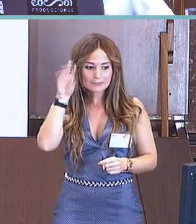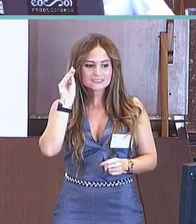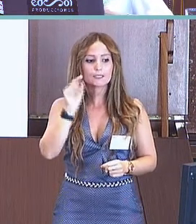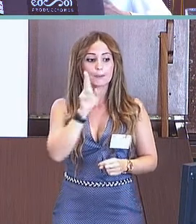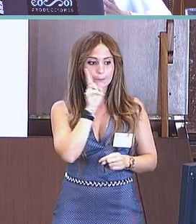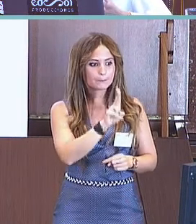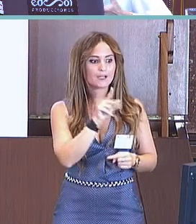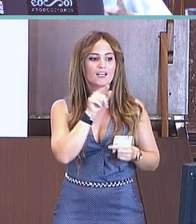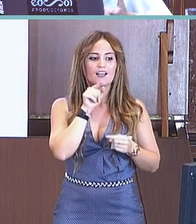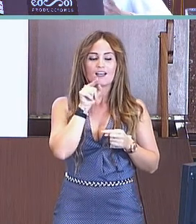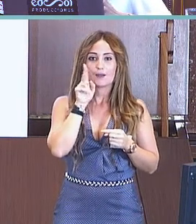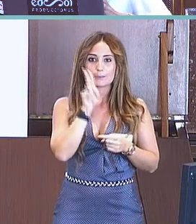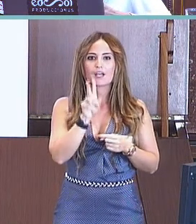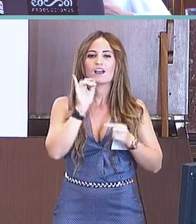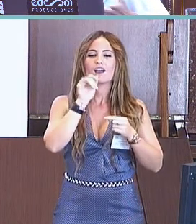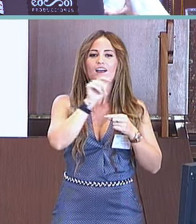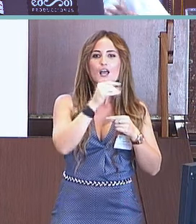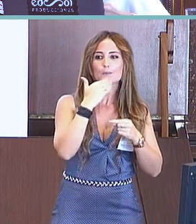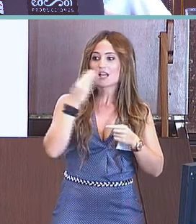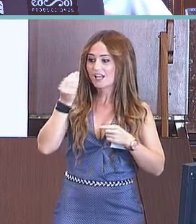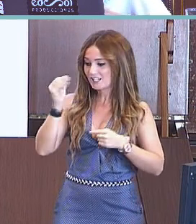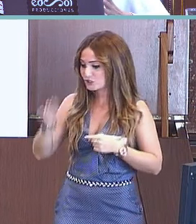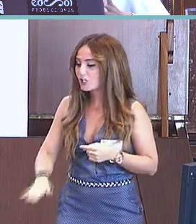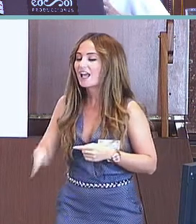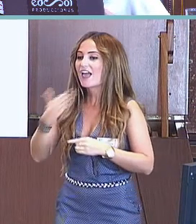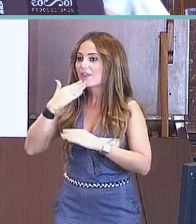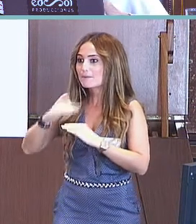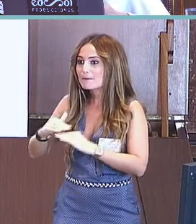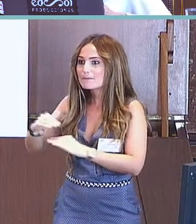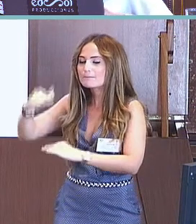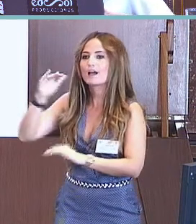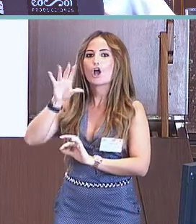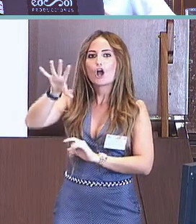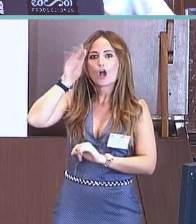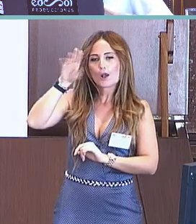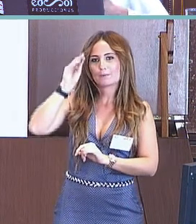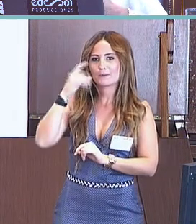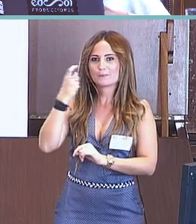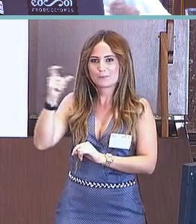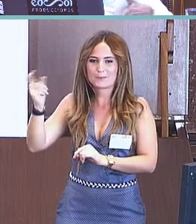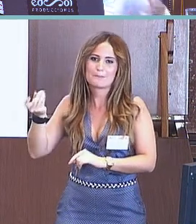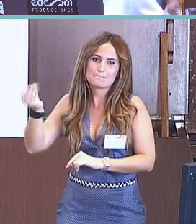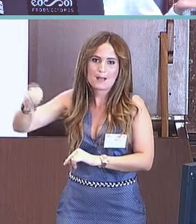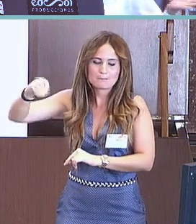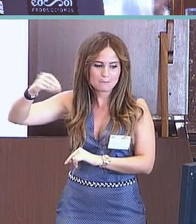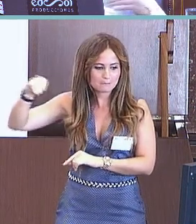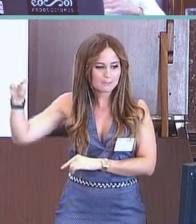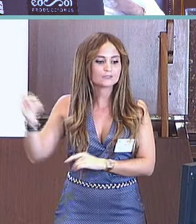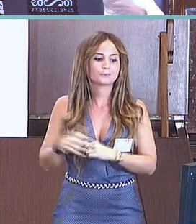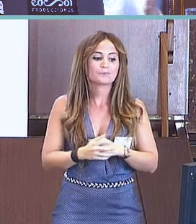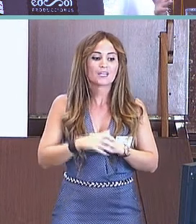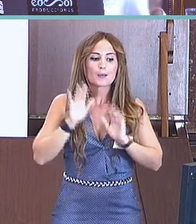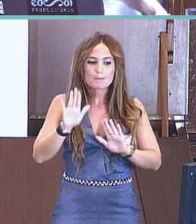hay un reducido grupo de niños, todavía seis de los que tenemos varias repeticiones del